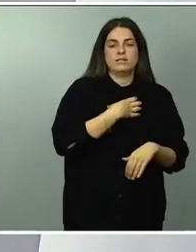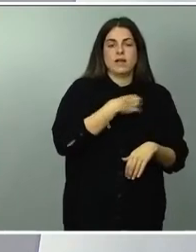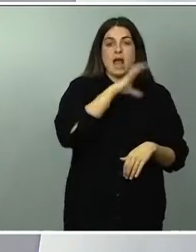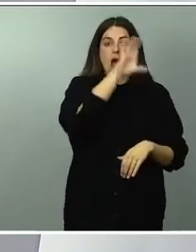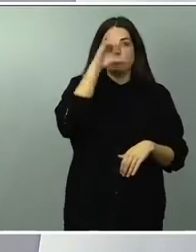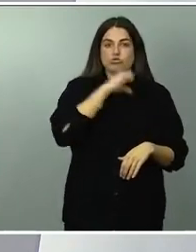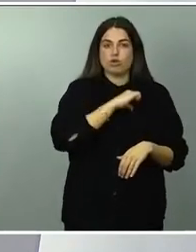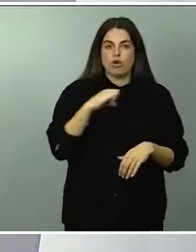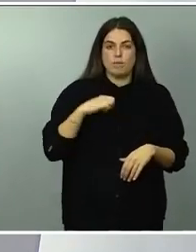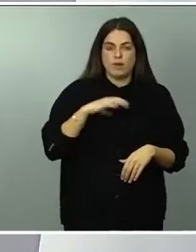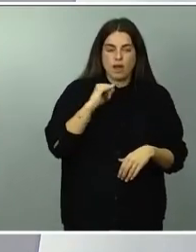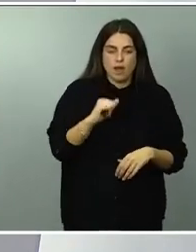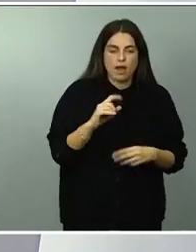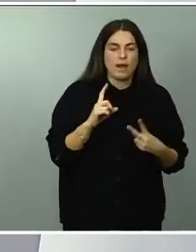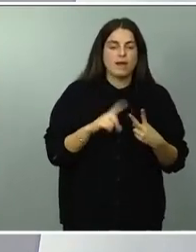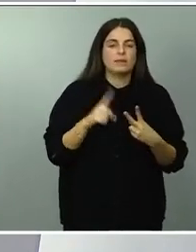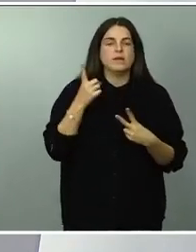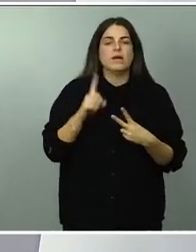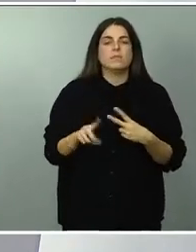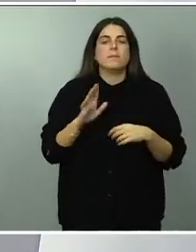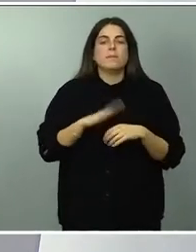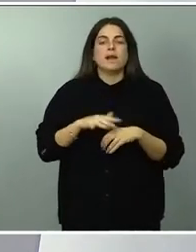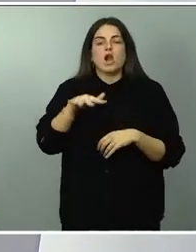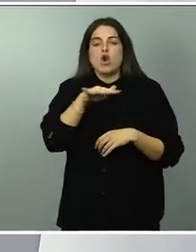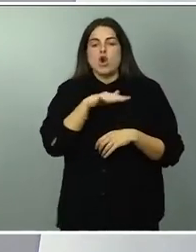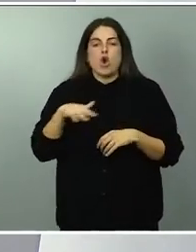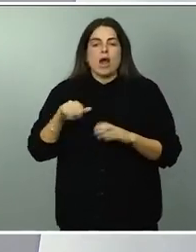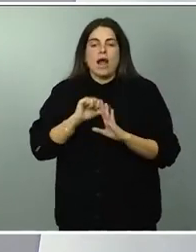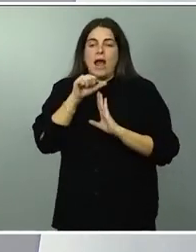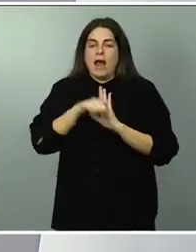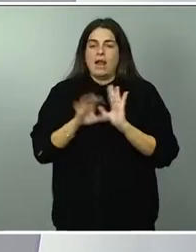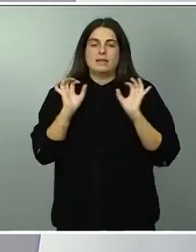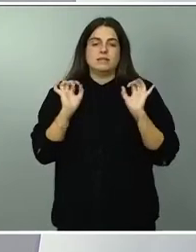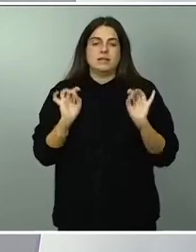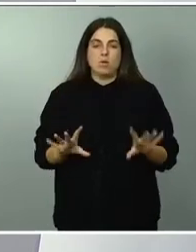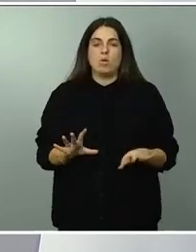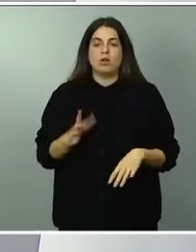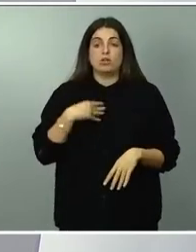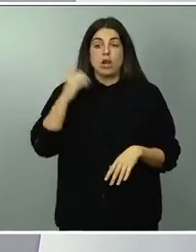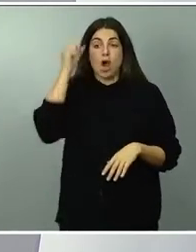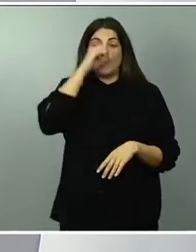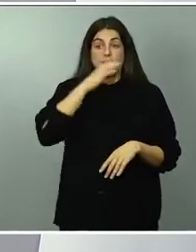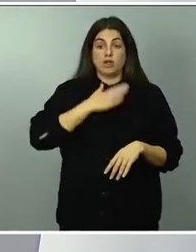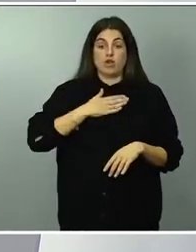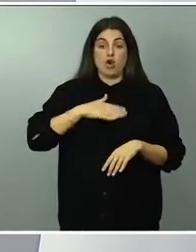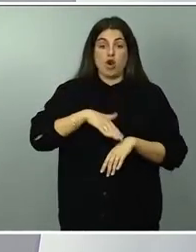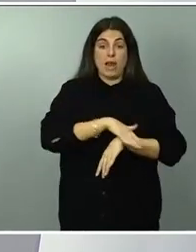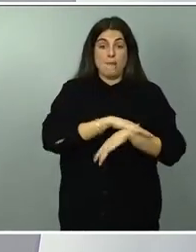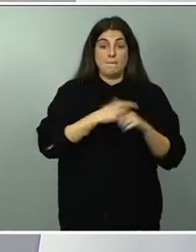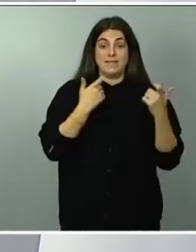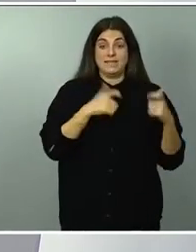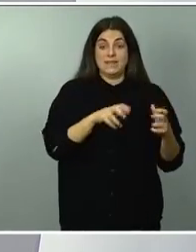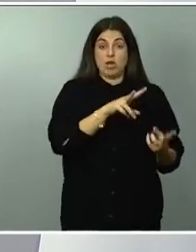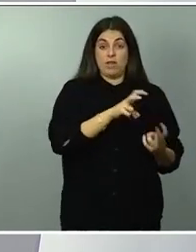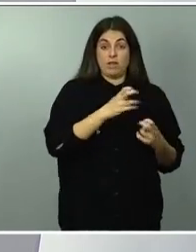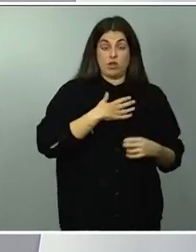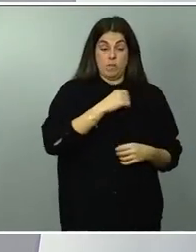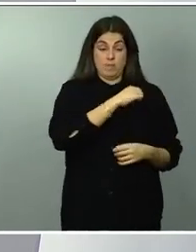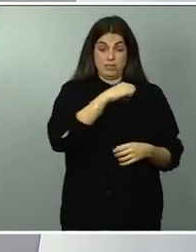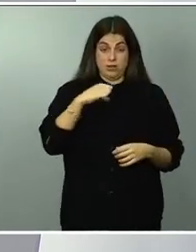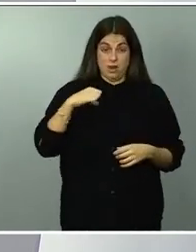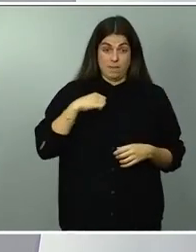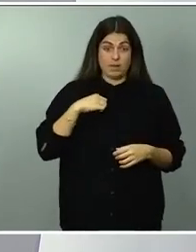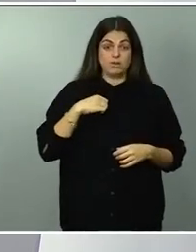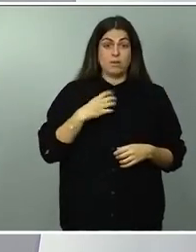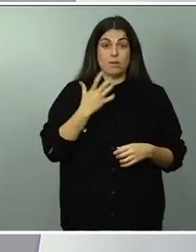marco de las elecciones locales y por tanto la opinión que tiene el ministerio de hacienda y yo particularmente sobre los gravamenes que se